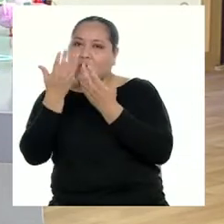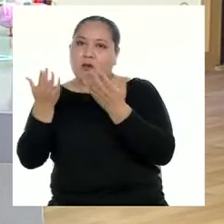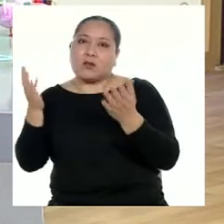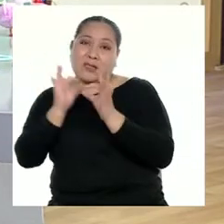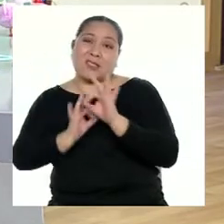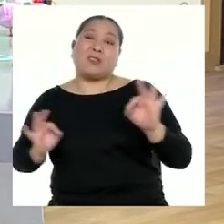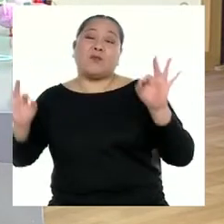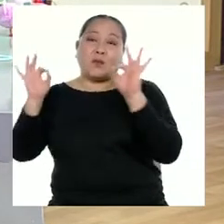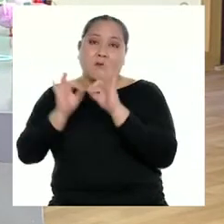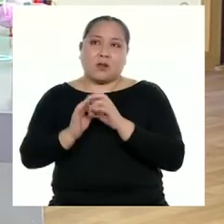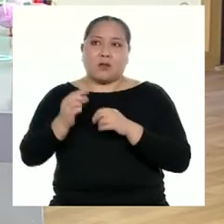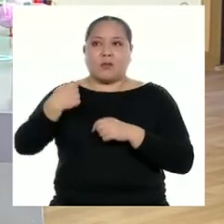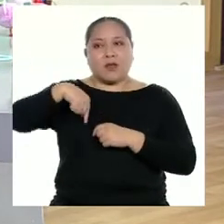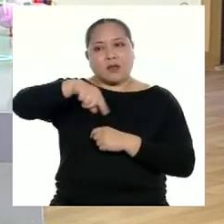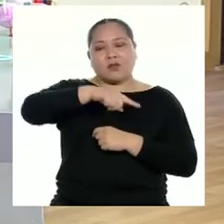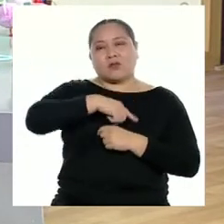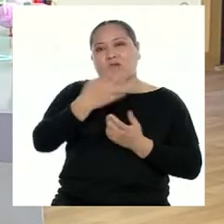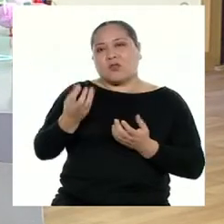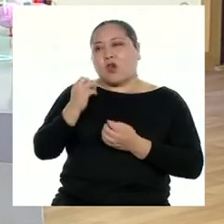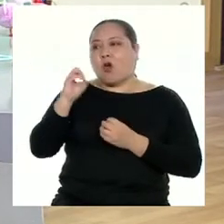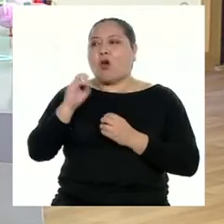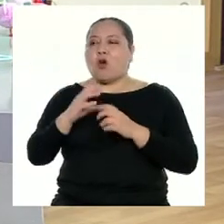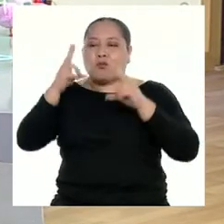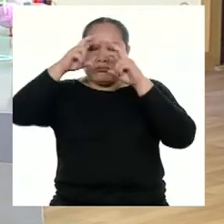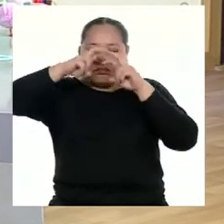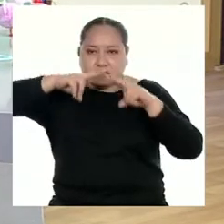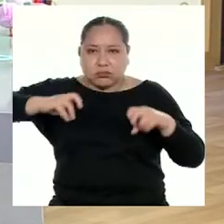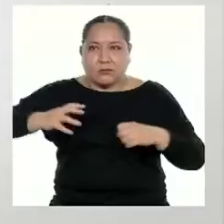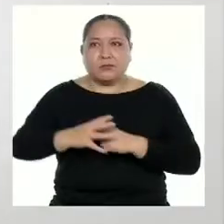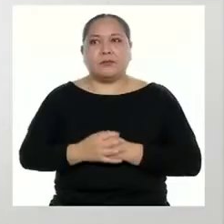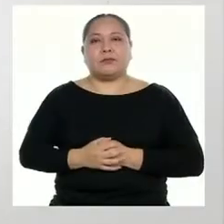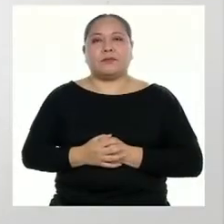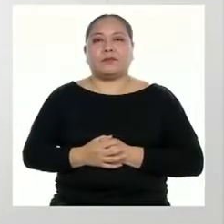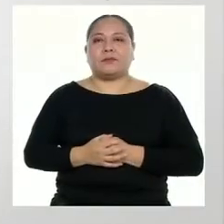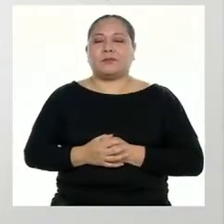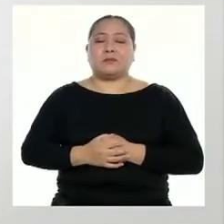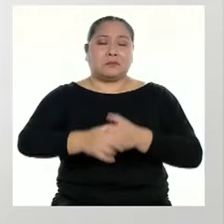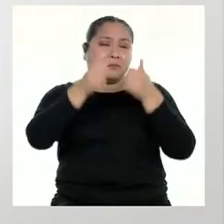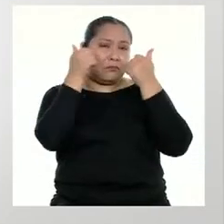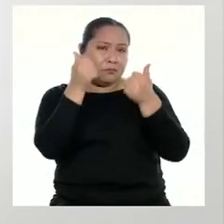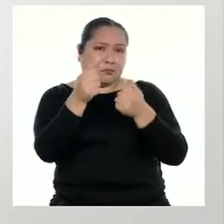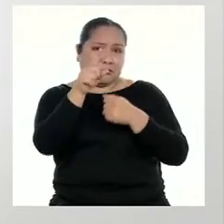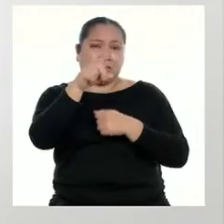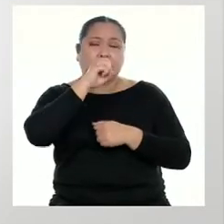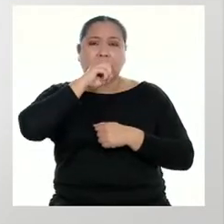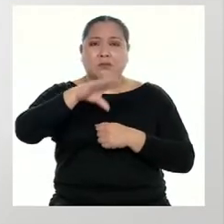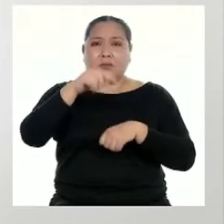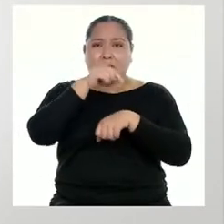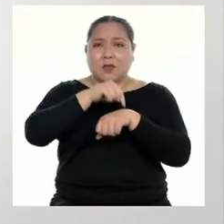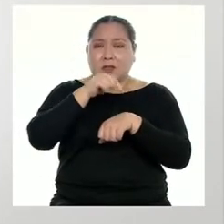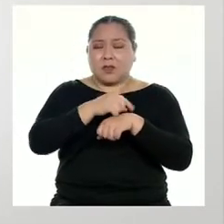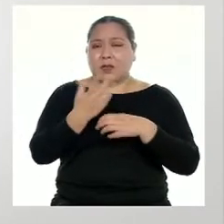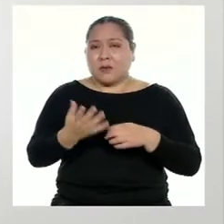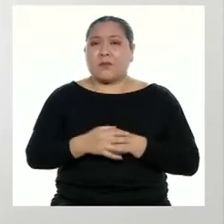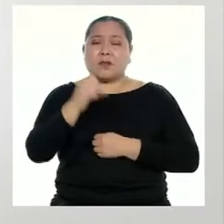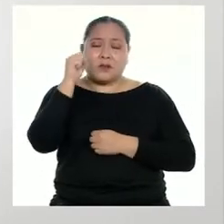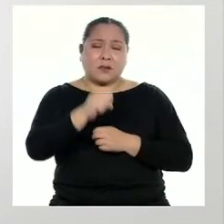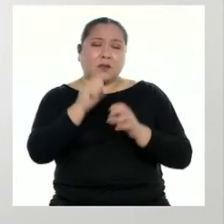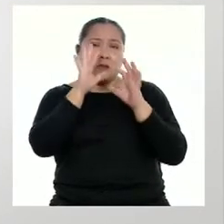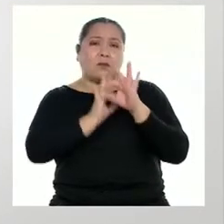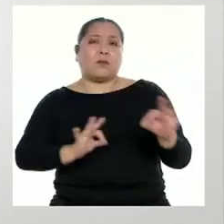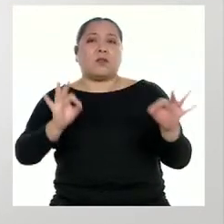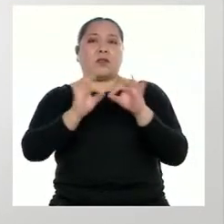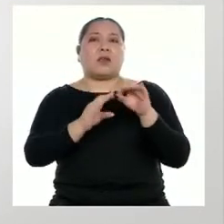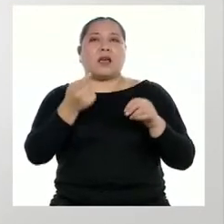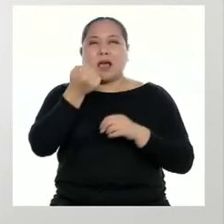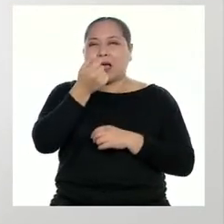importantes para nosotros o para nuestras investigaciones. Y qué bueno que lo mencionas lo del tiempo y aremís. Ya sé